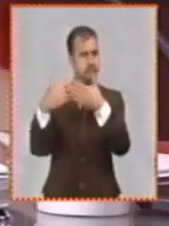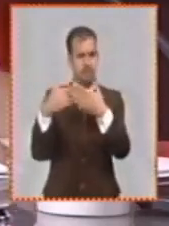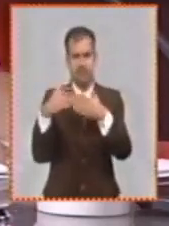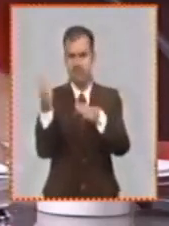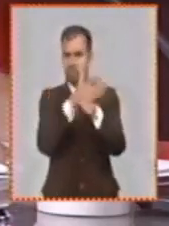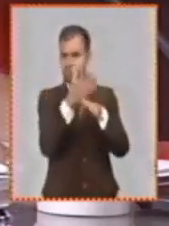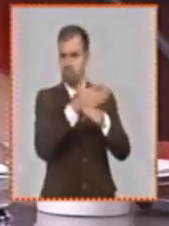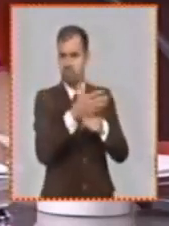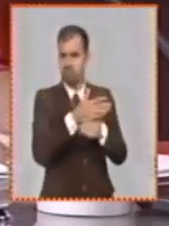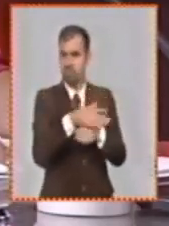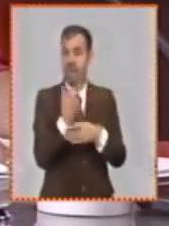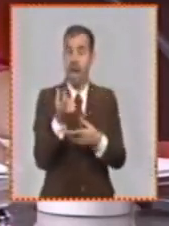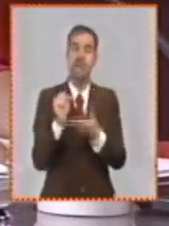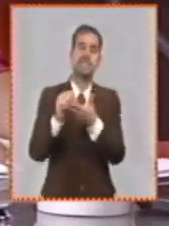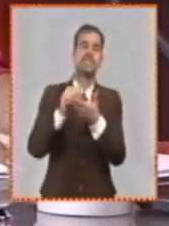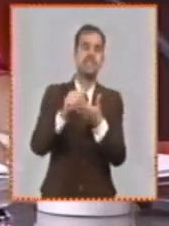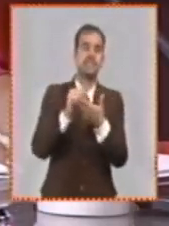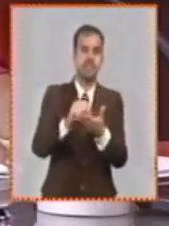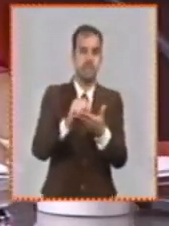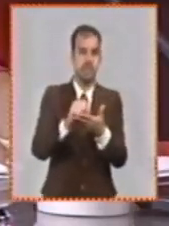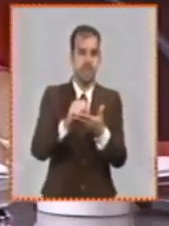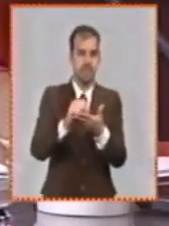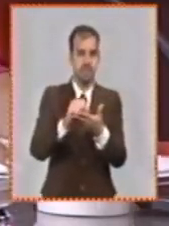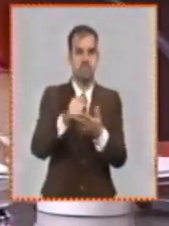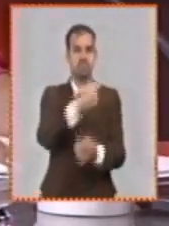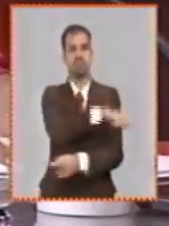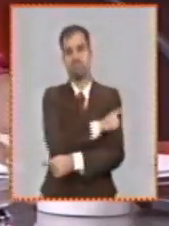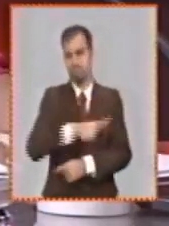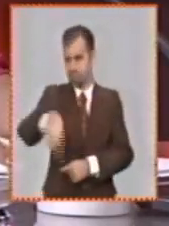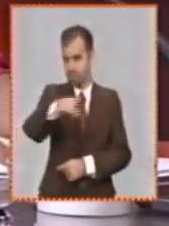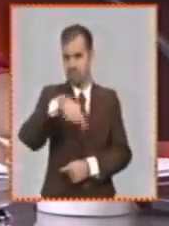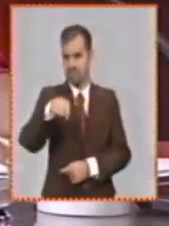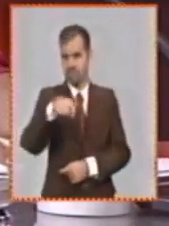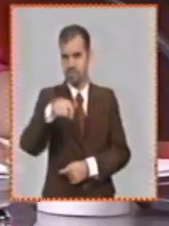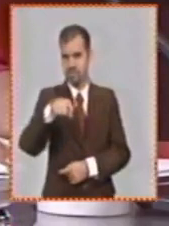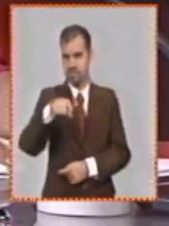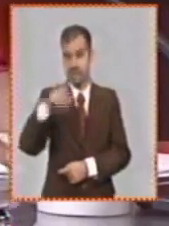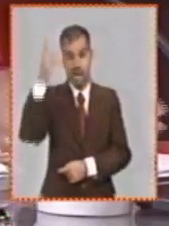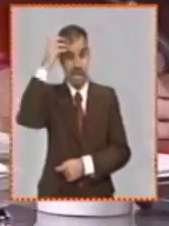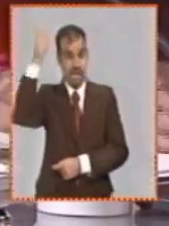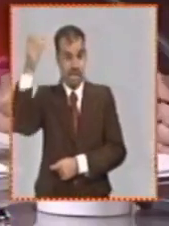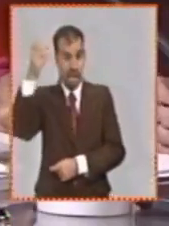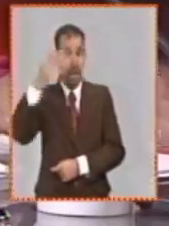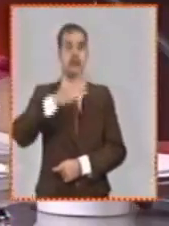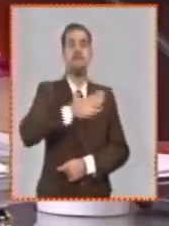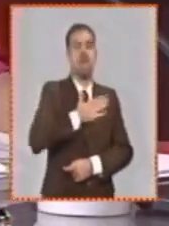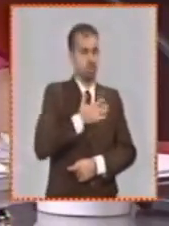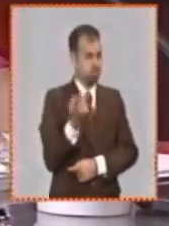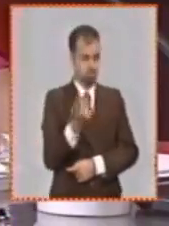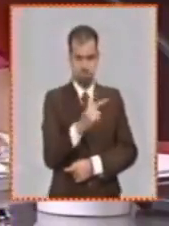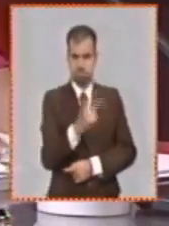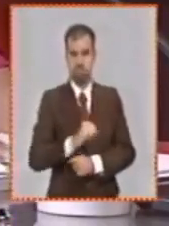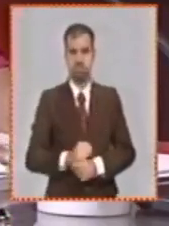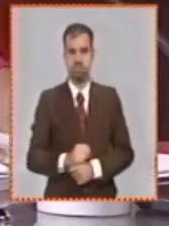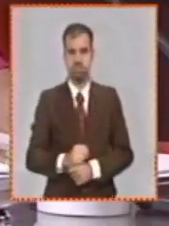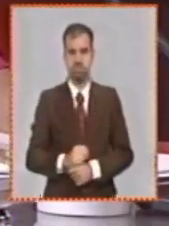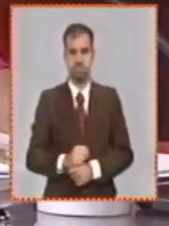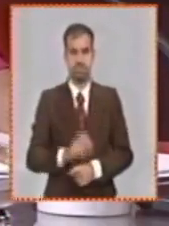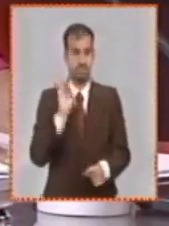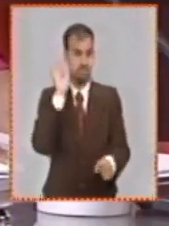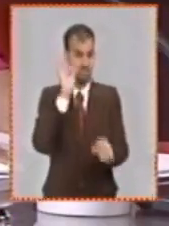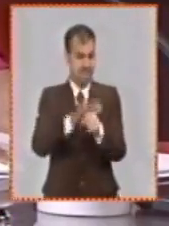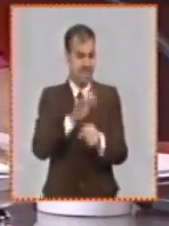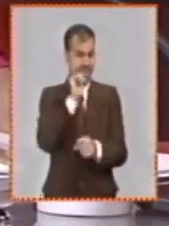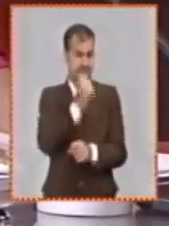servicios a la población tanto del sector estatal como no estatal y ya hoy se computan de esa última etapa del mes de